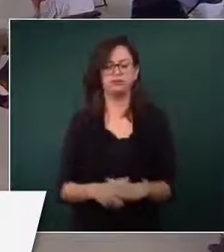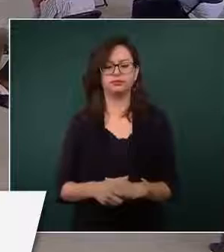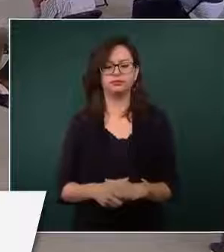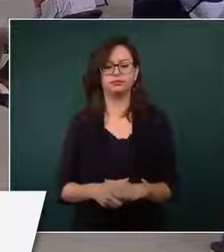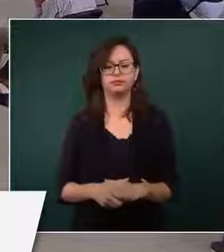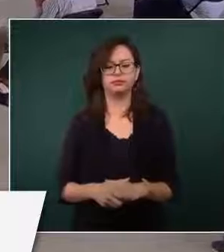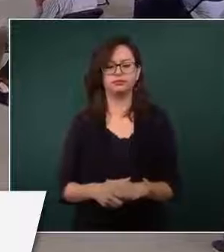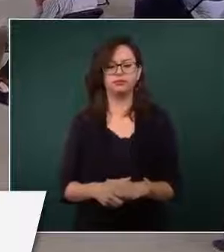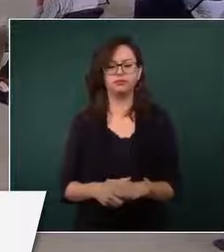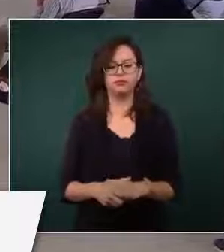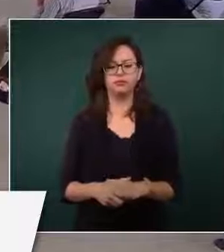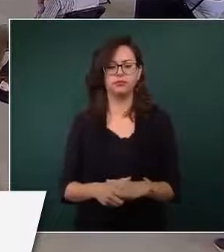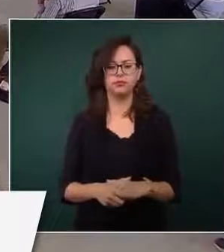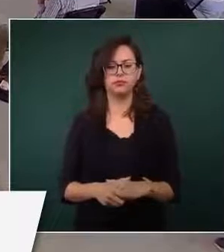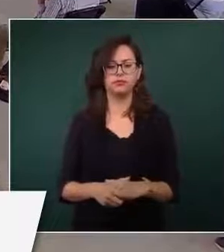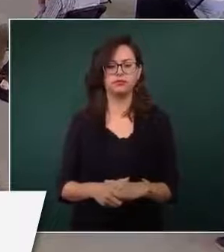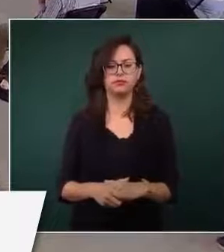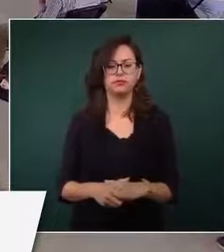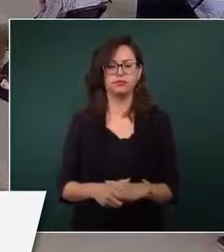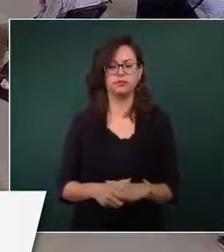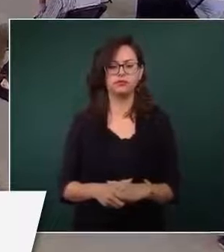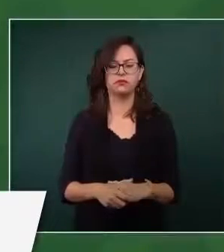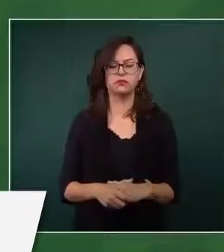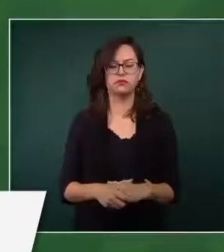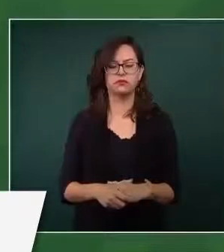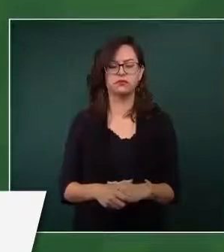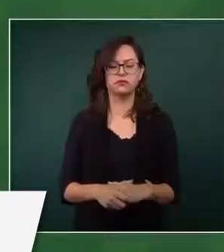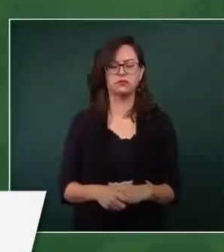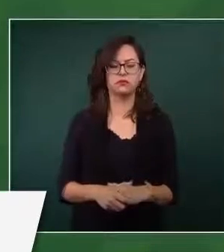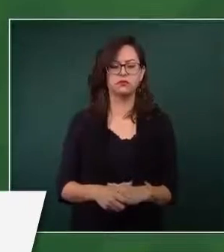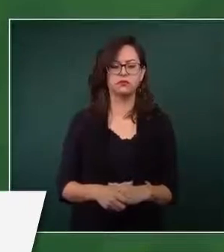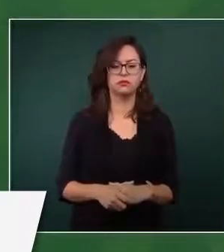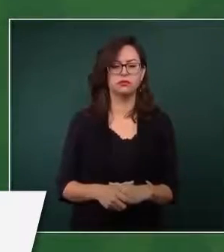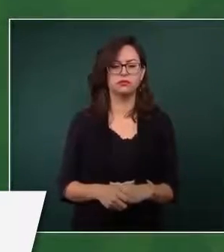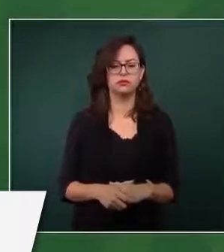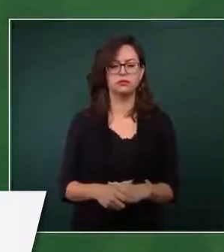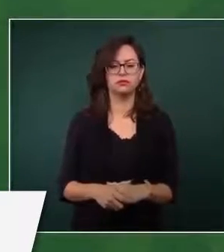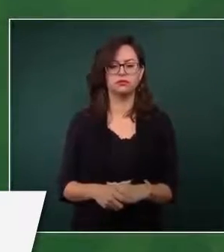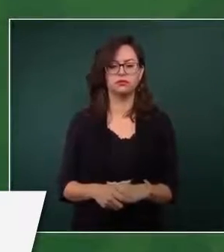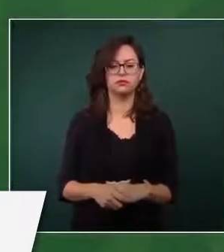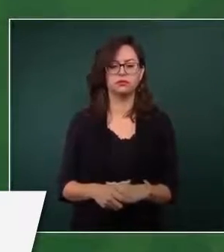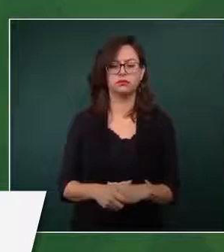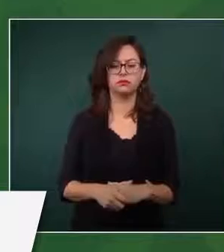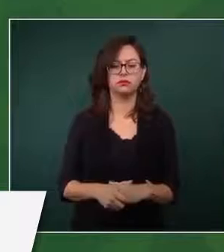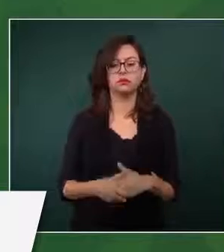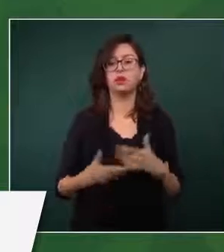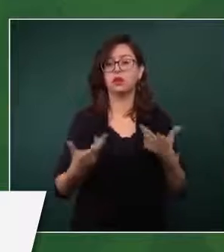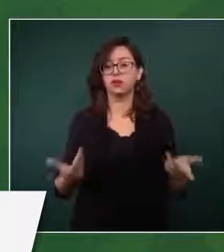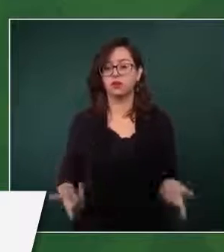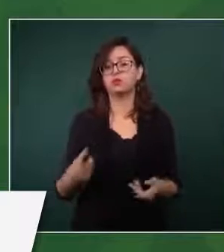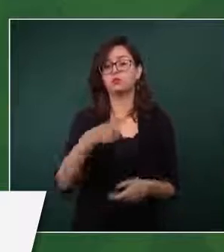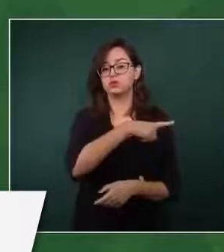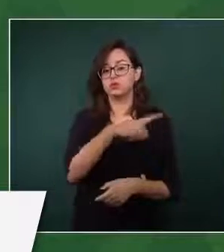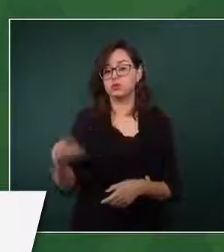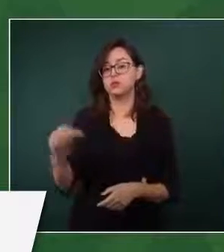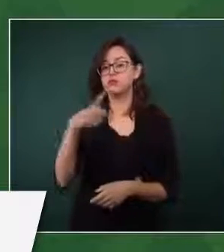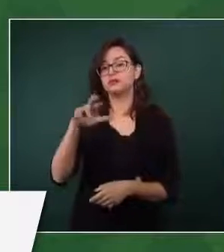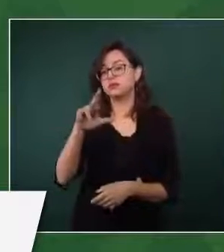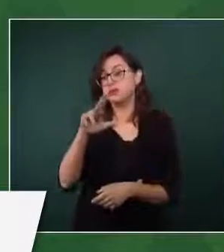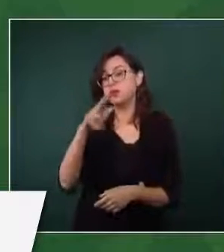Recuerden ustedes que como parte de la nueva estrategia para